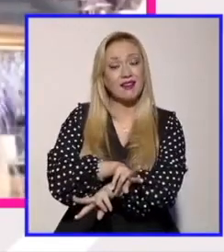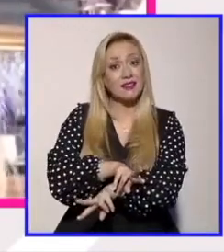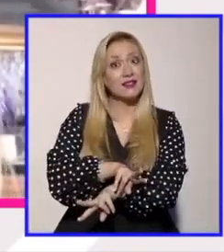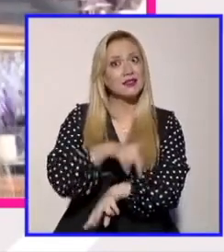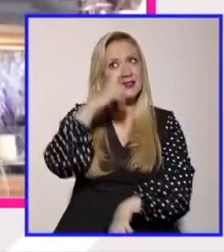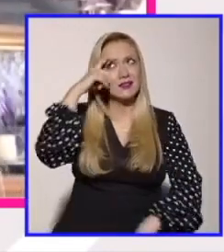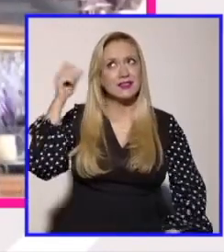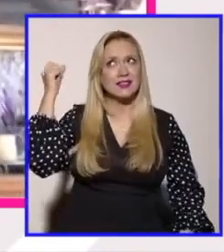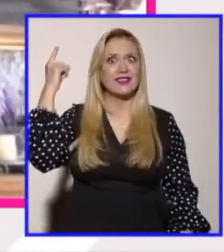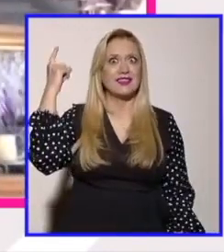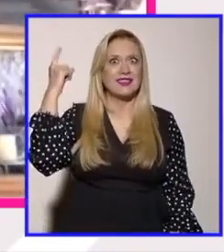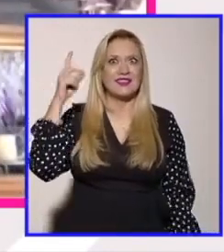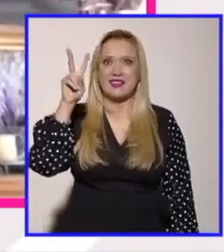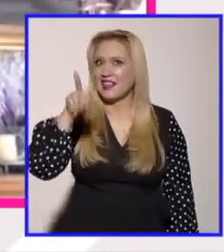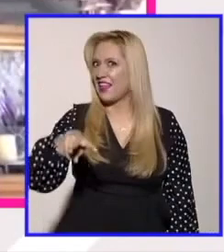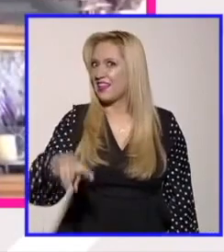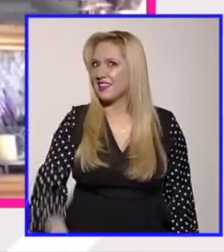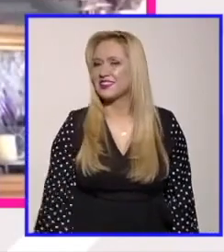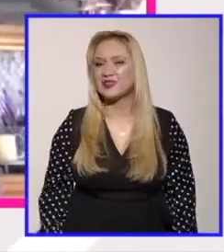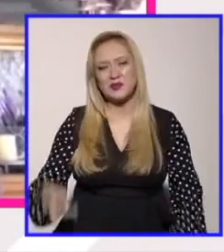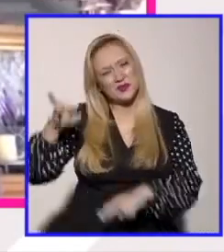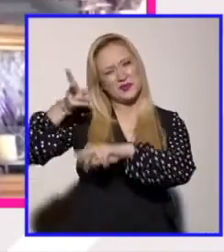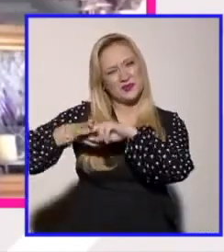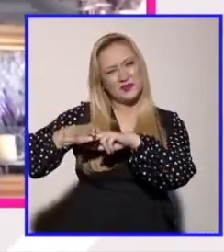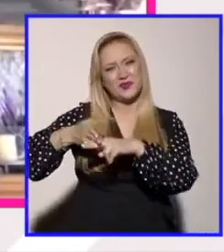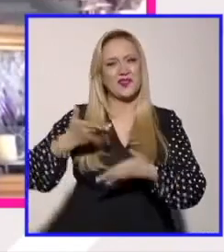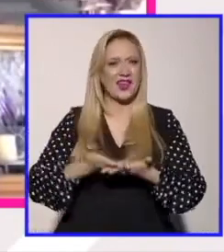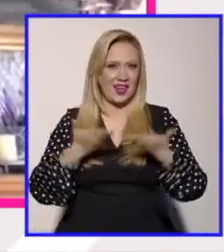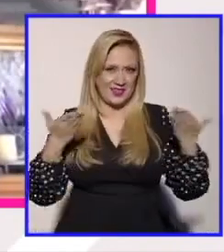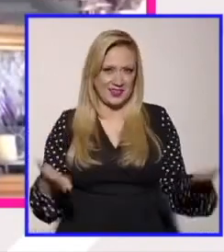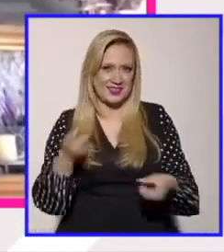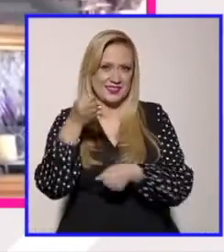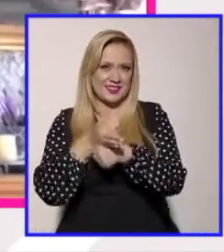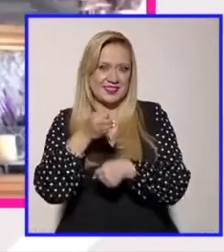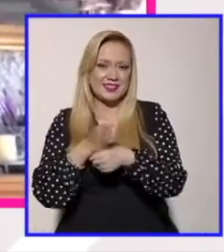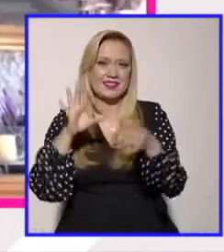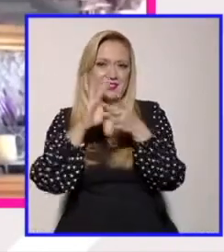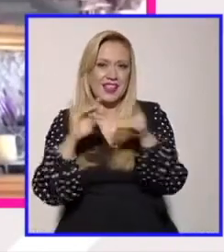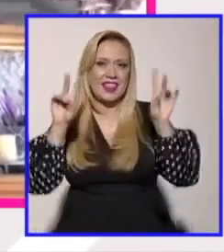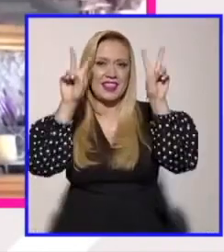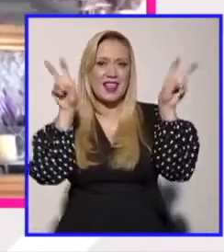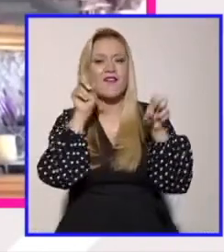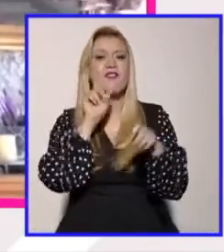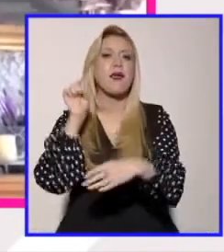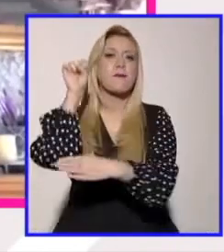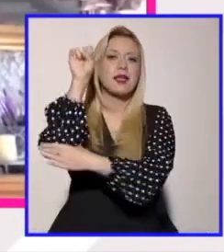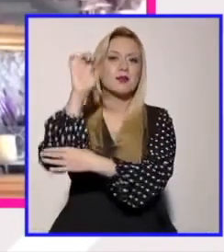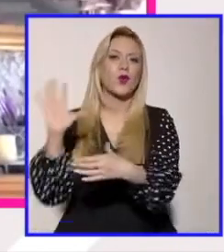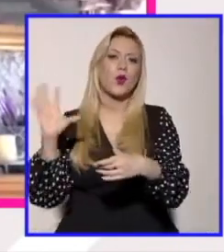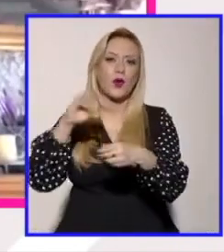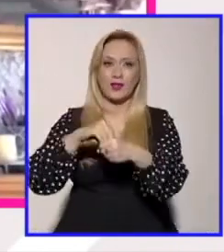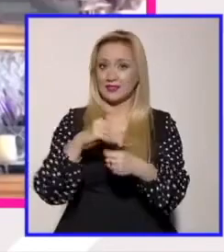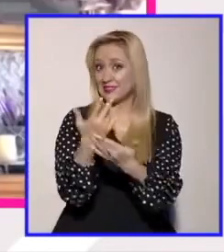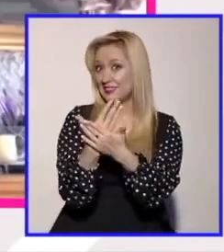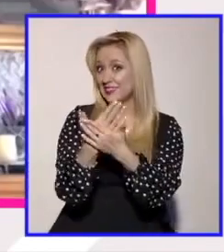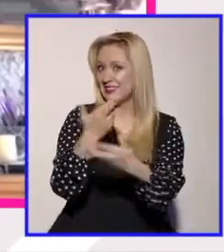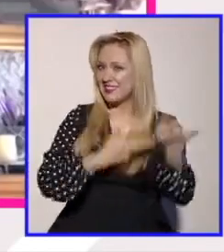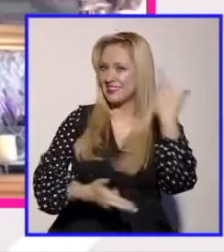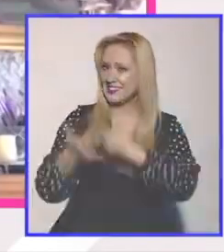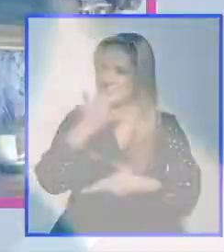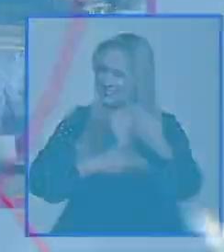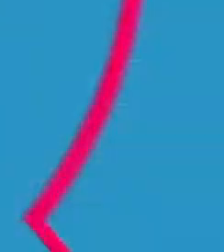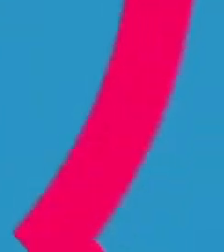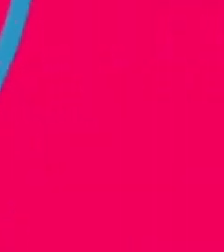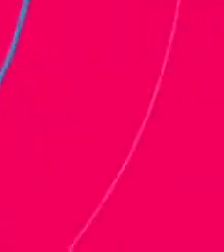por ahí vamos a hacer un corte esto es espacio diverso y estamos hablando sobre feminismos incluyentes no le cambien porque esto se a poner